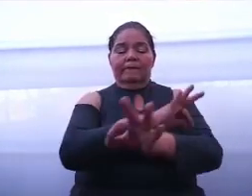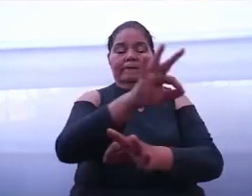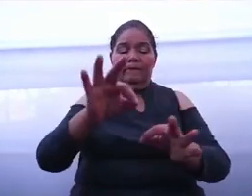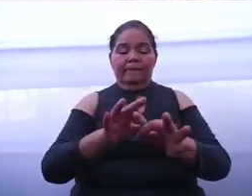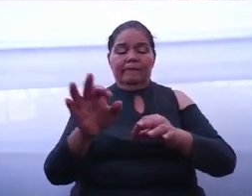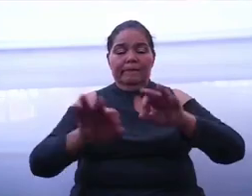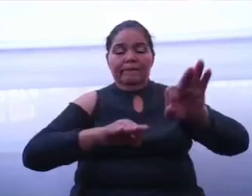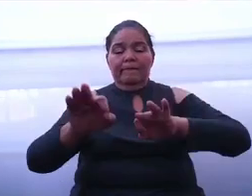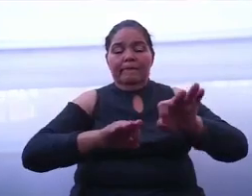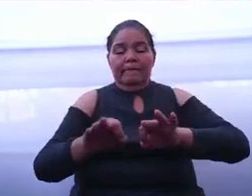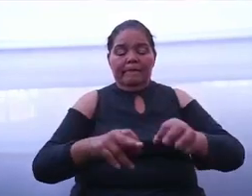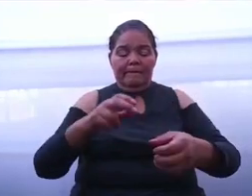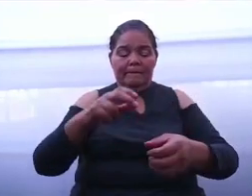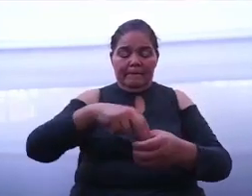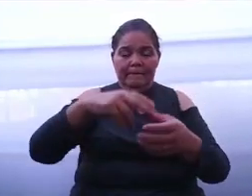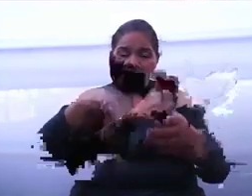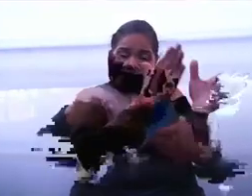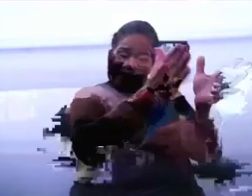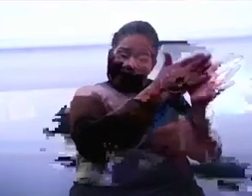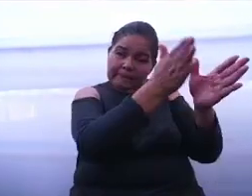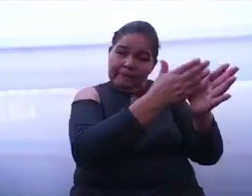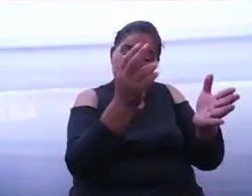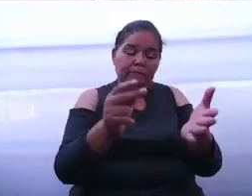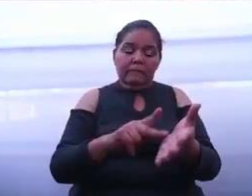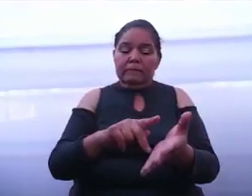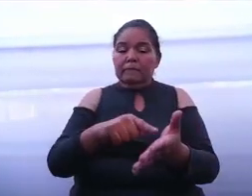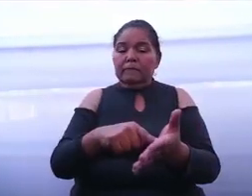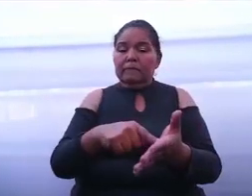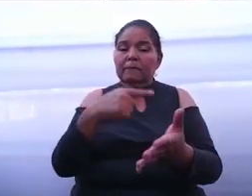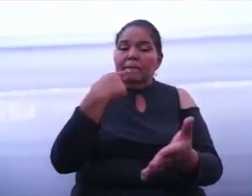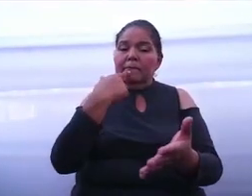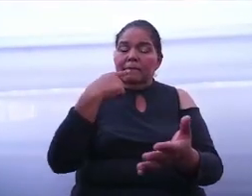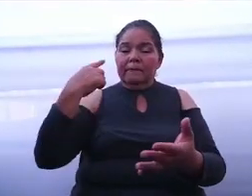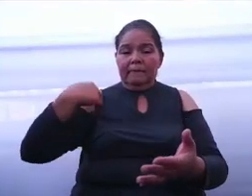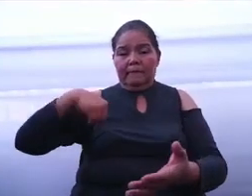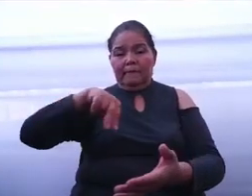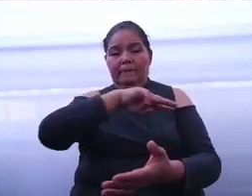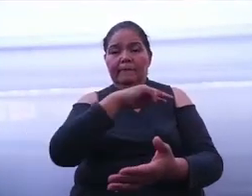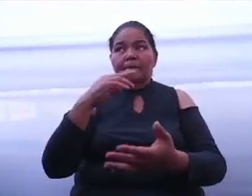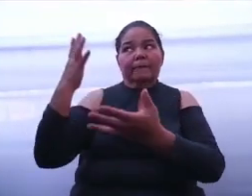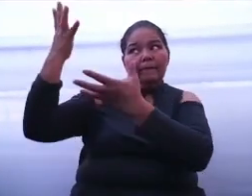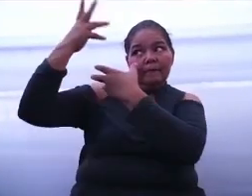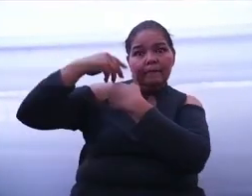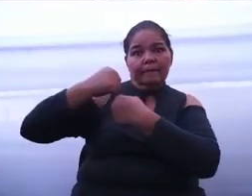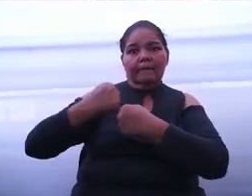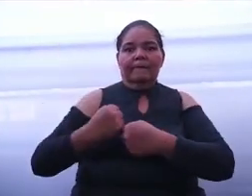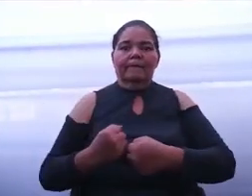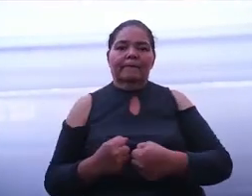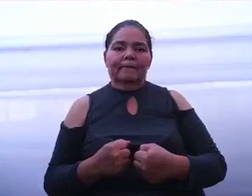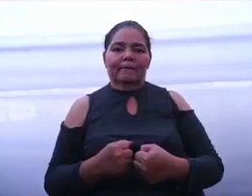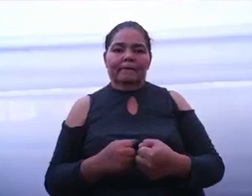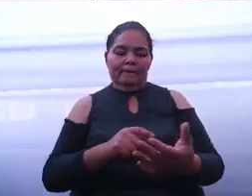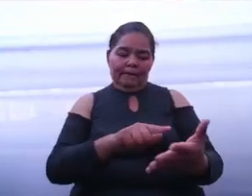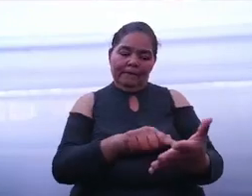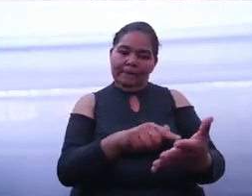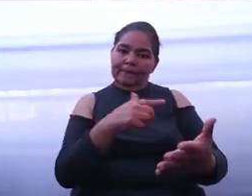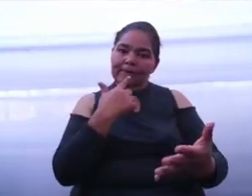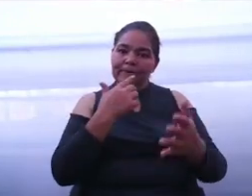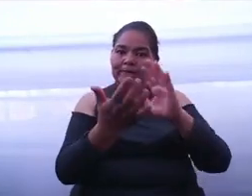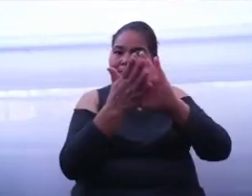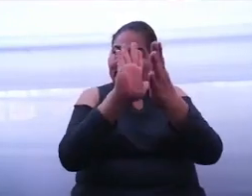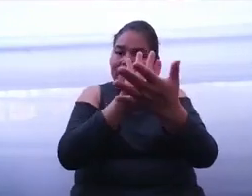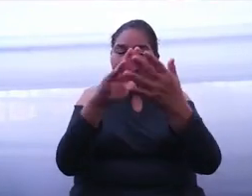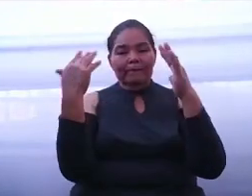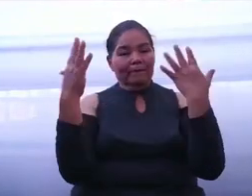en la construcción del Celaya que queremos, porque Celaya se transforma con esperanza